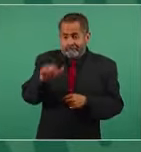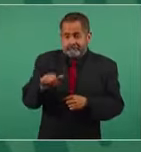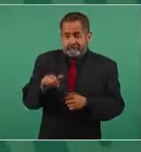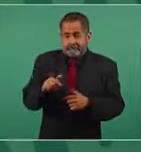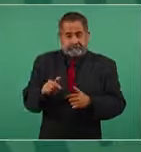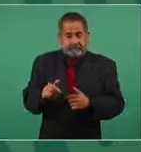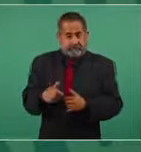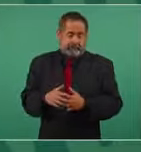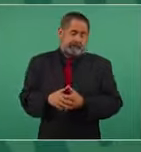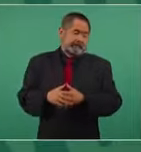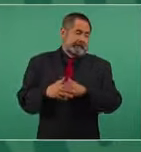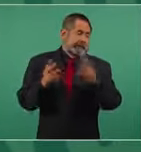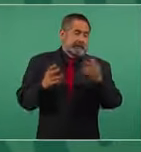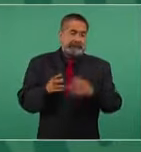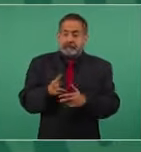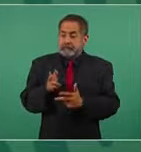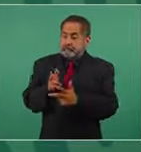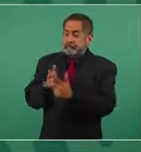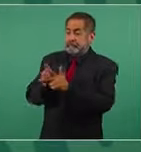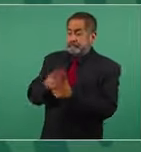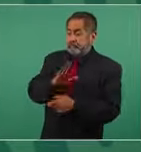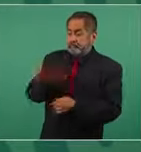pero después de su asesinato